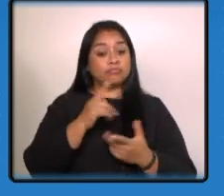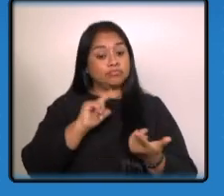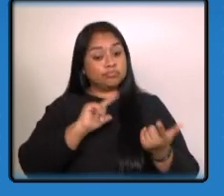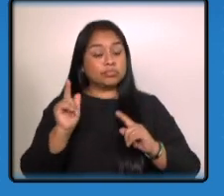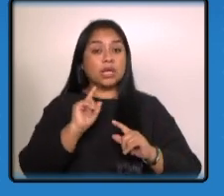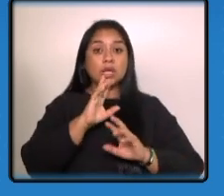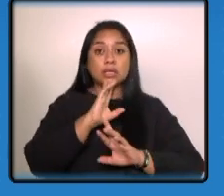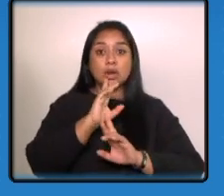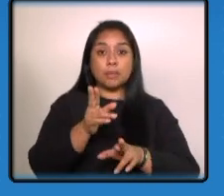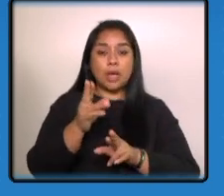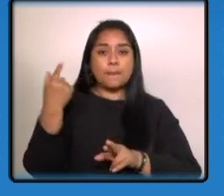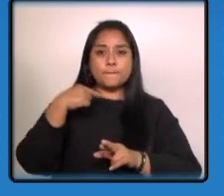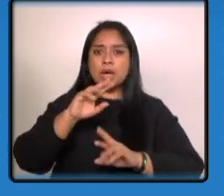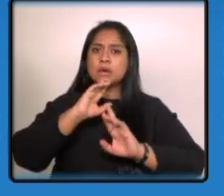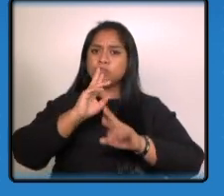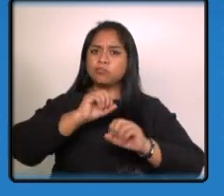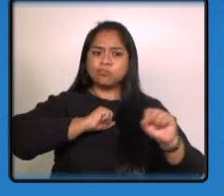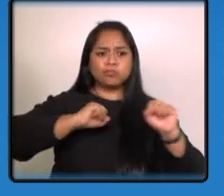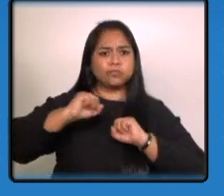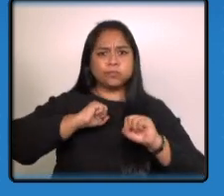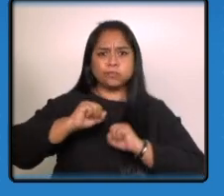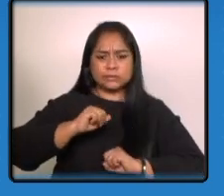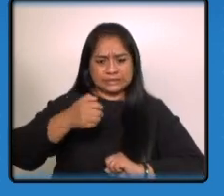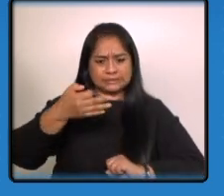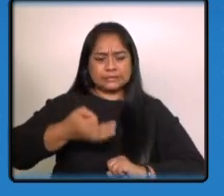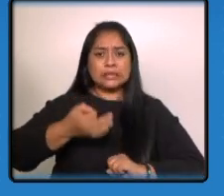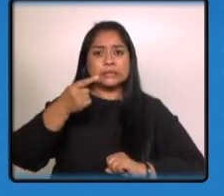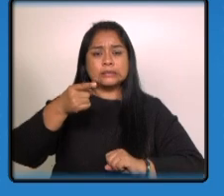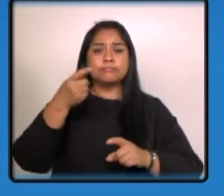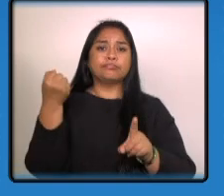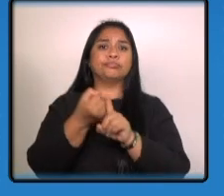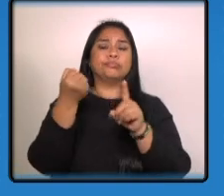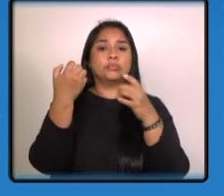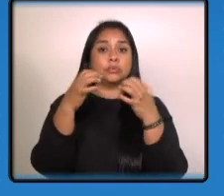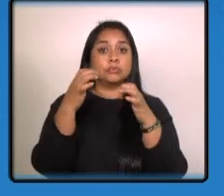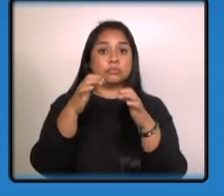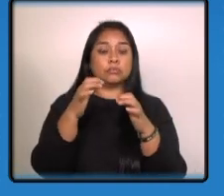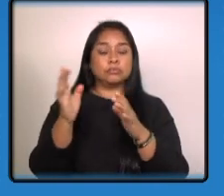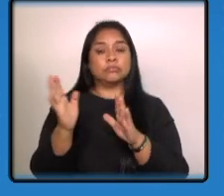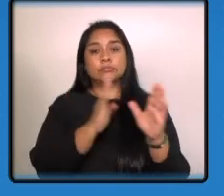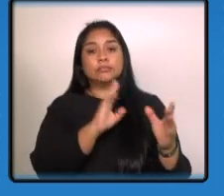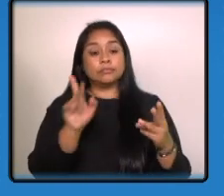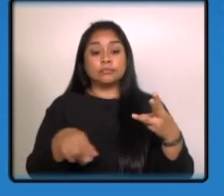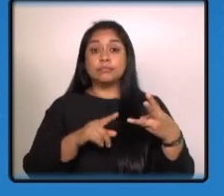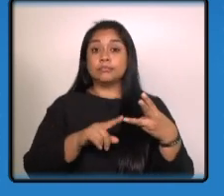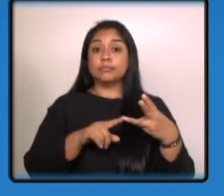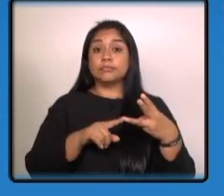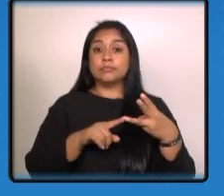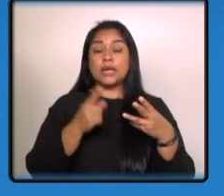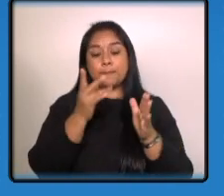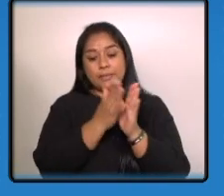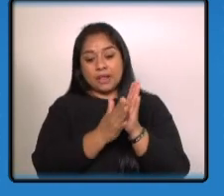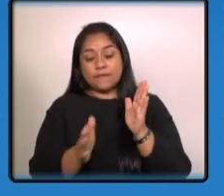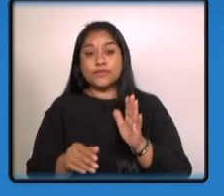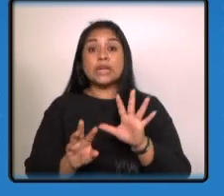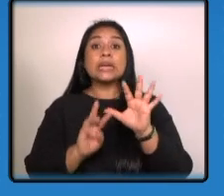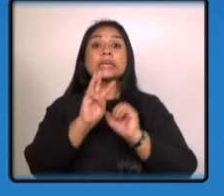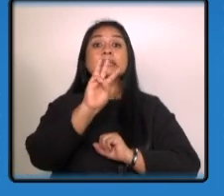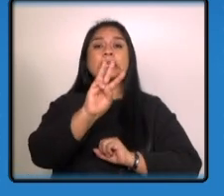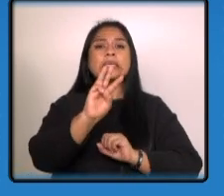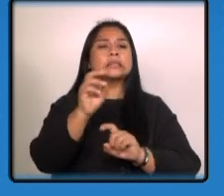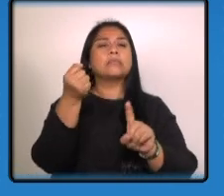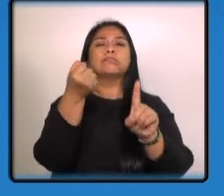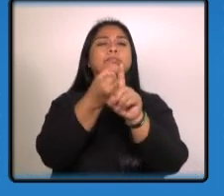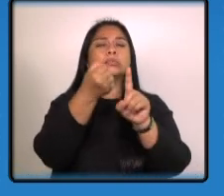y de respuesta para poder responder eficazmente ante una situación de emergencia 3 planifica 3 escenarios que